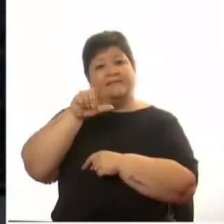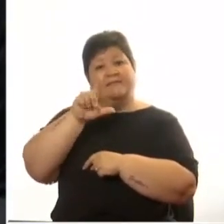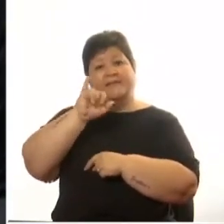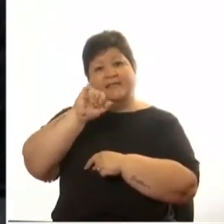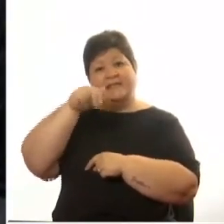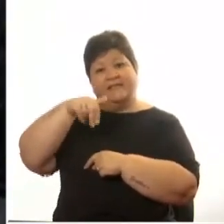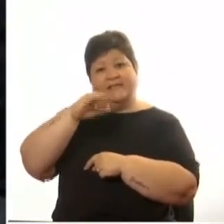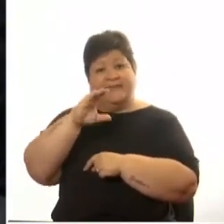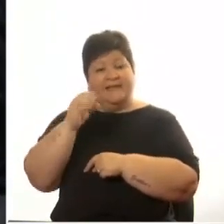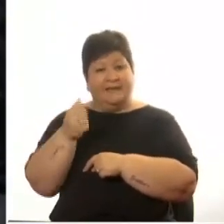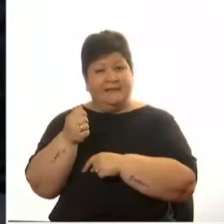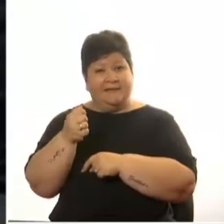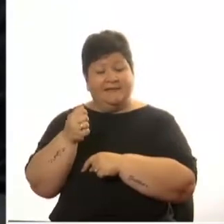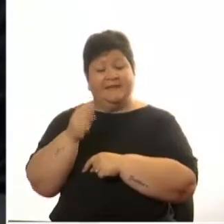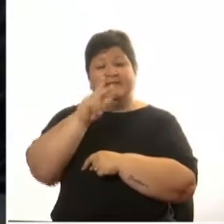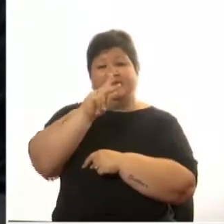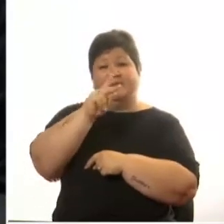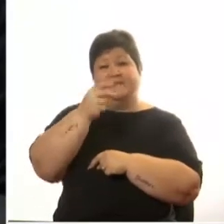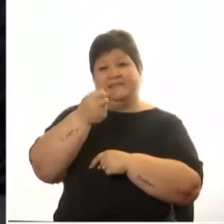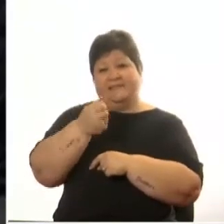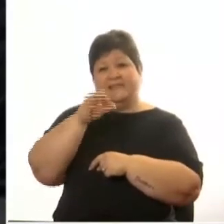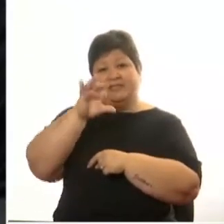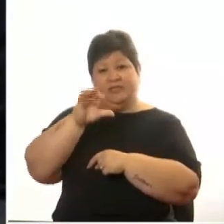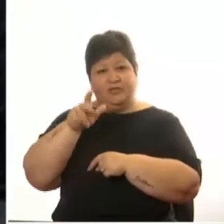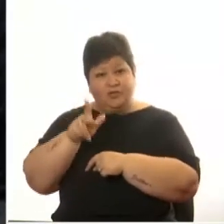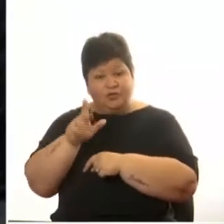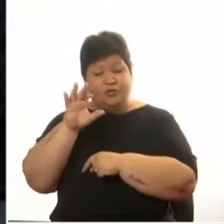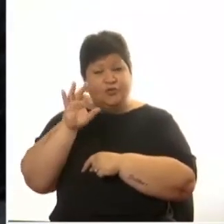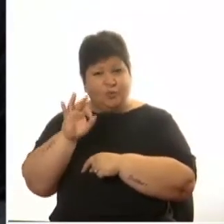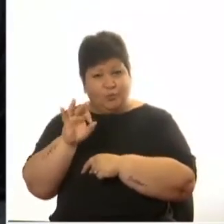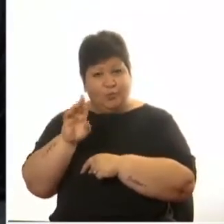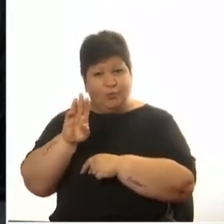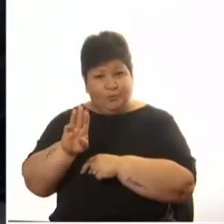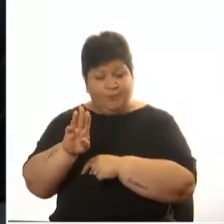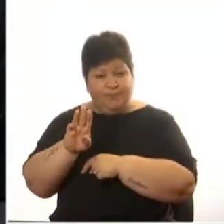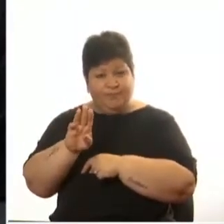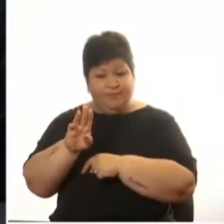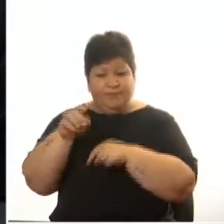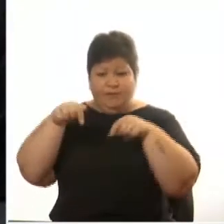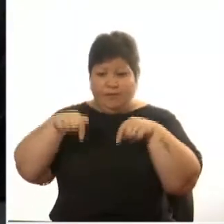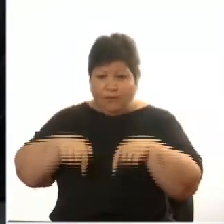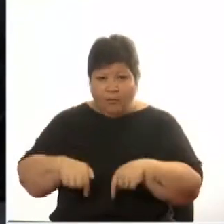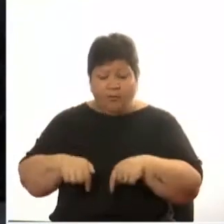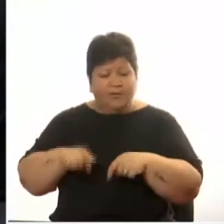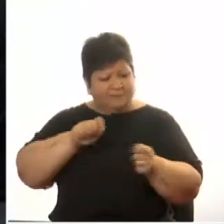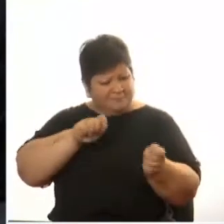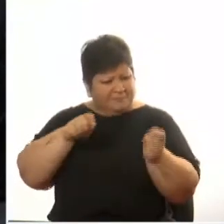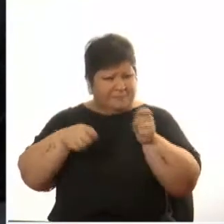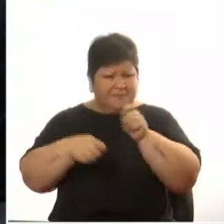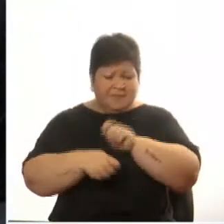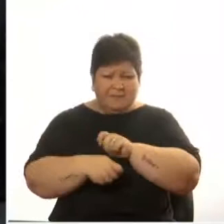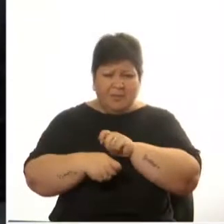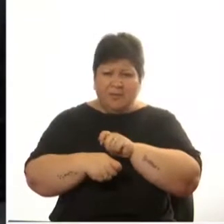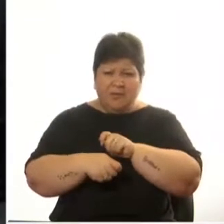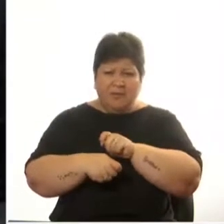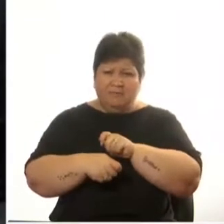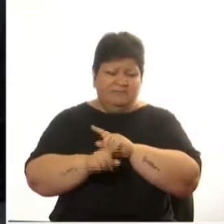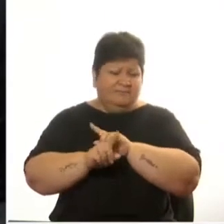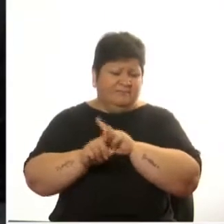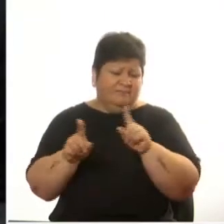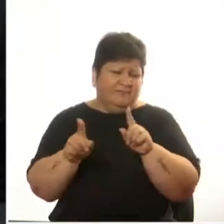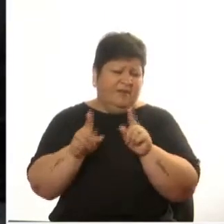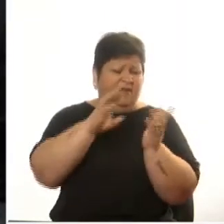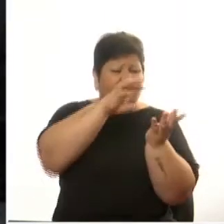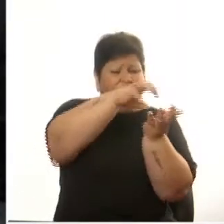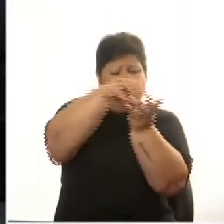hoy esos nombres se sustituyen por Múnich el 11 de septiembre en